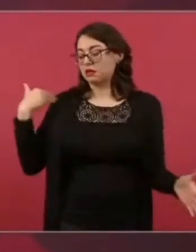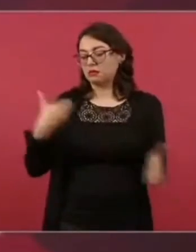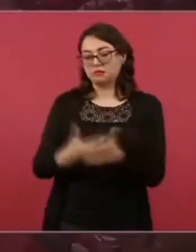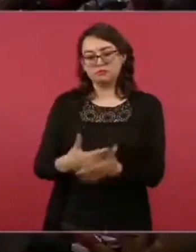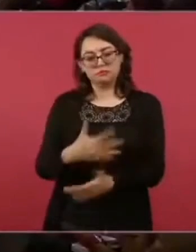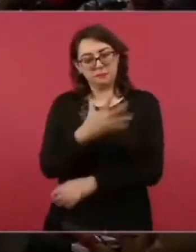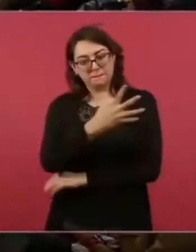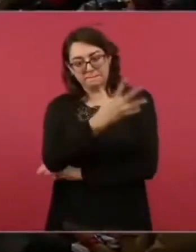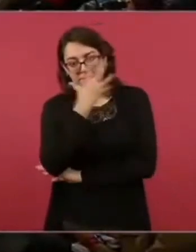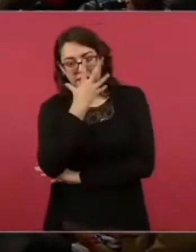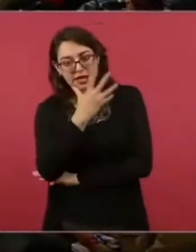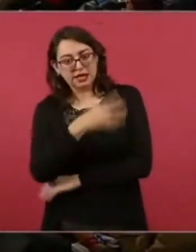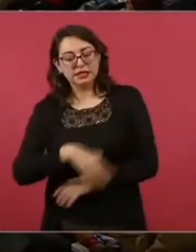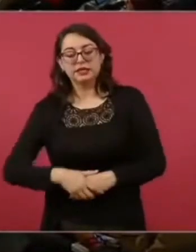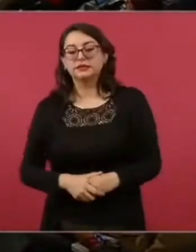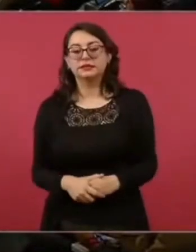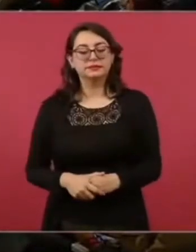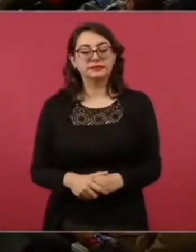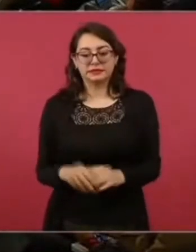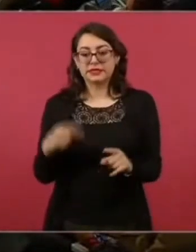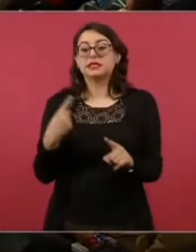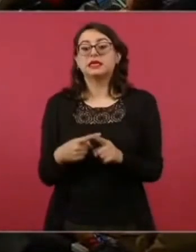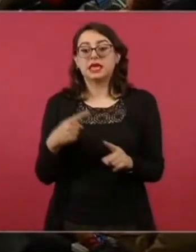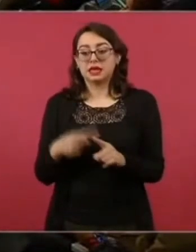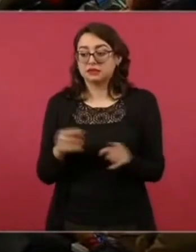fueron los medios en aquel entonces.